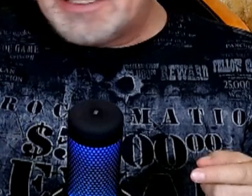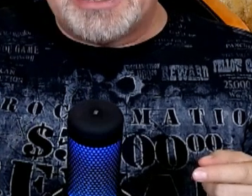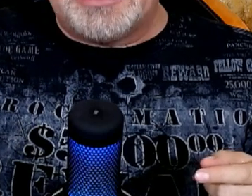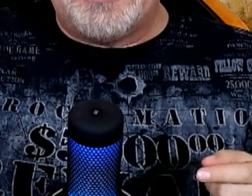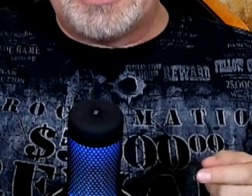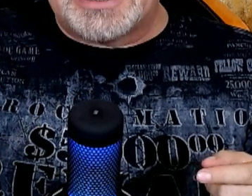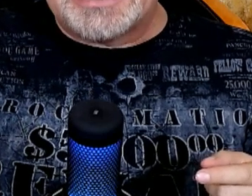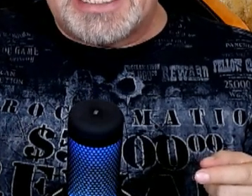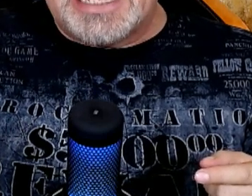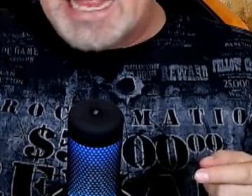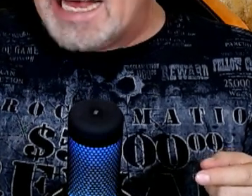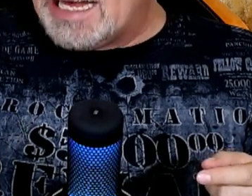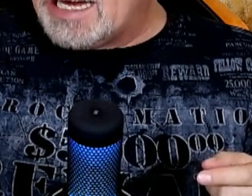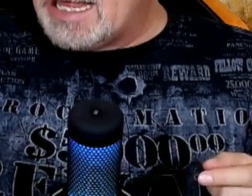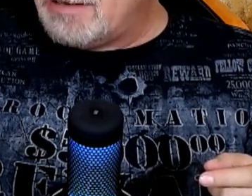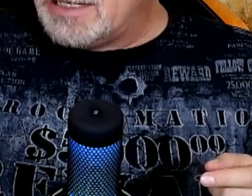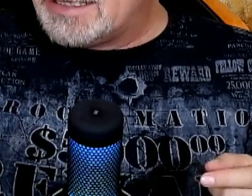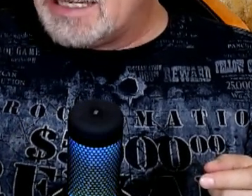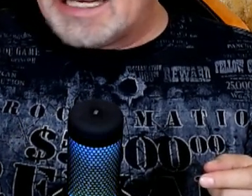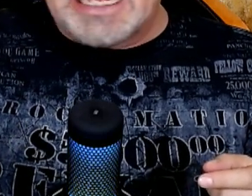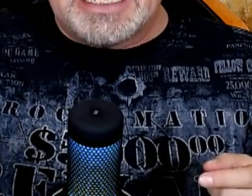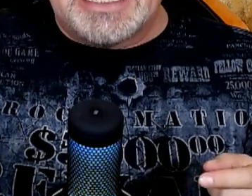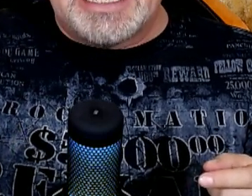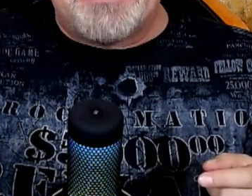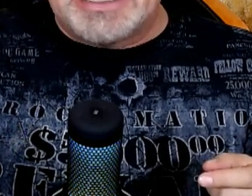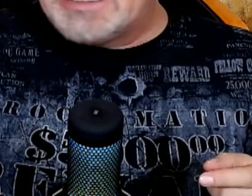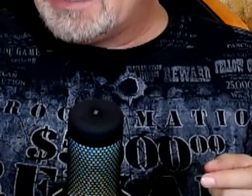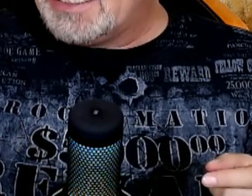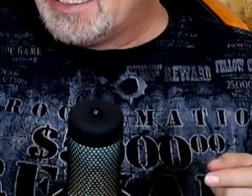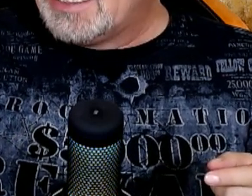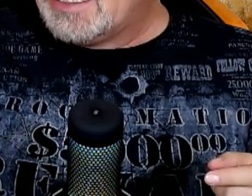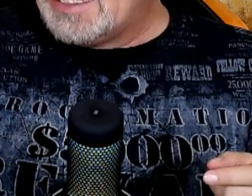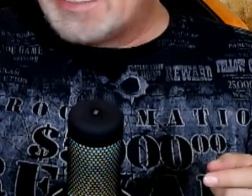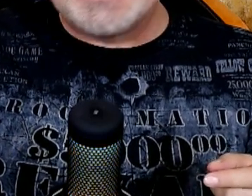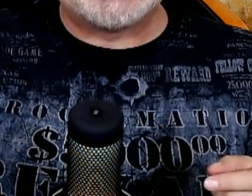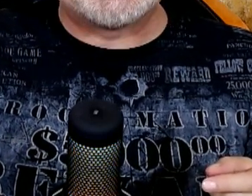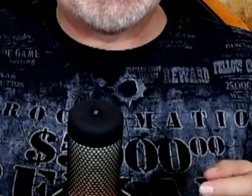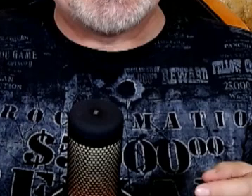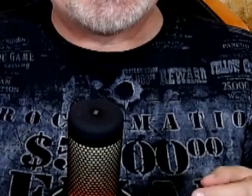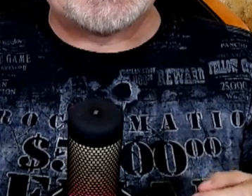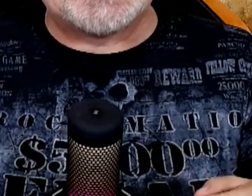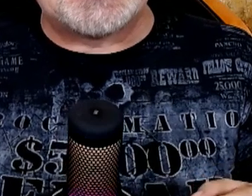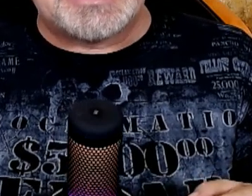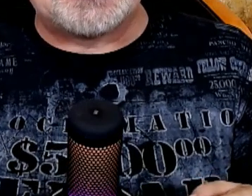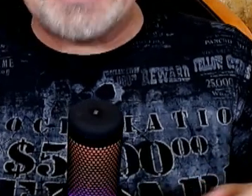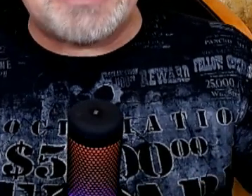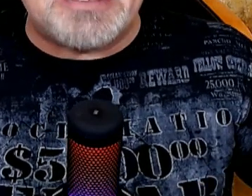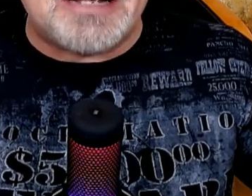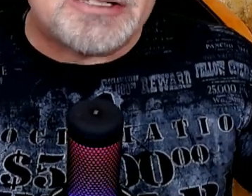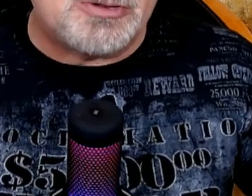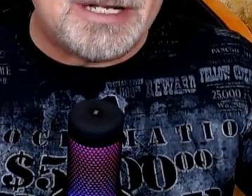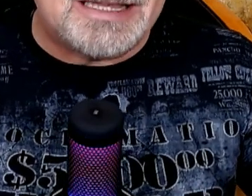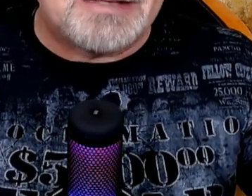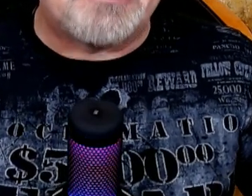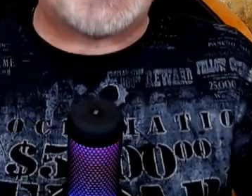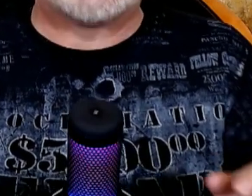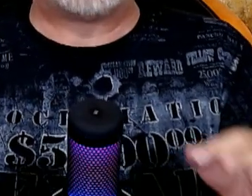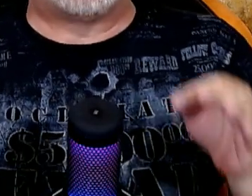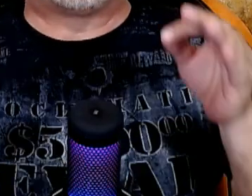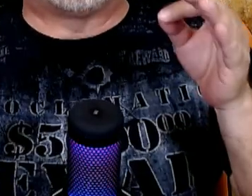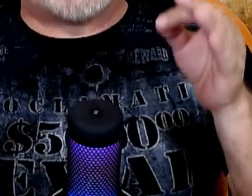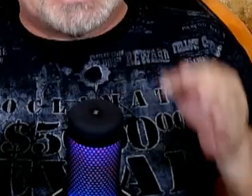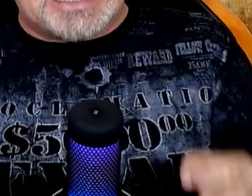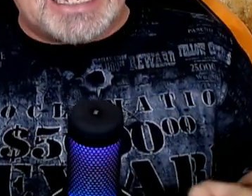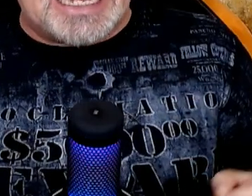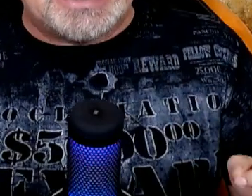de vicente fox quesada que cada vez que amanece la nariz le crece tanto nada más ver su tweet para que